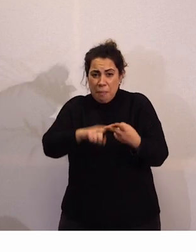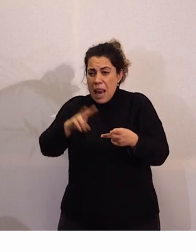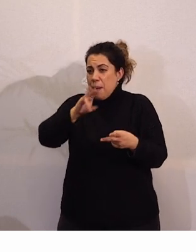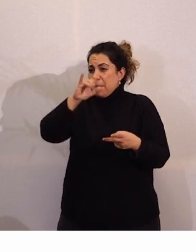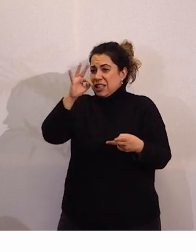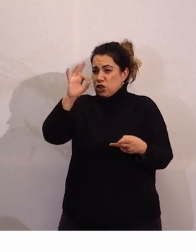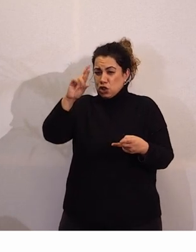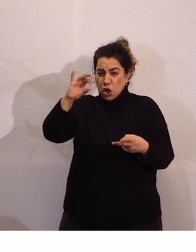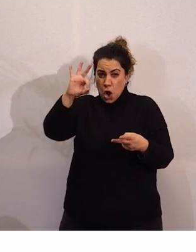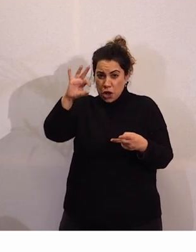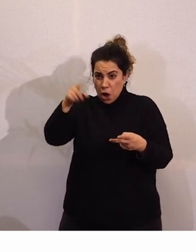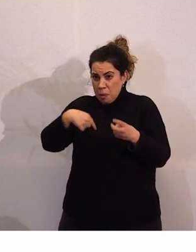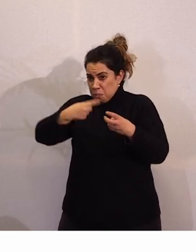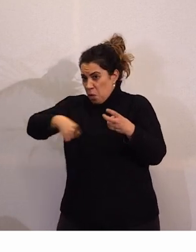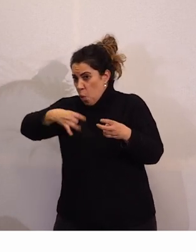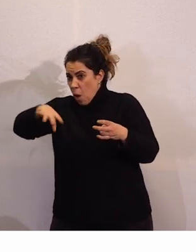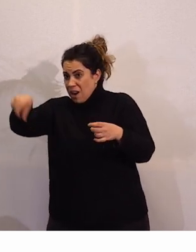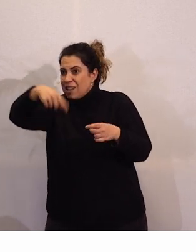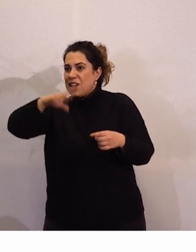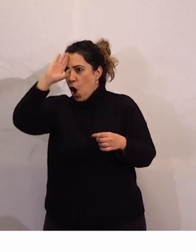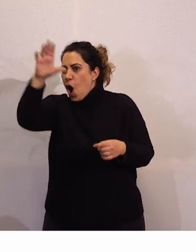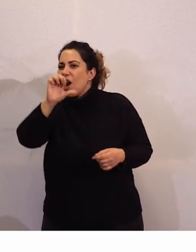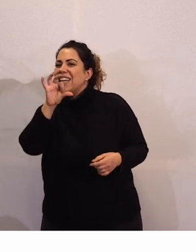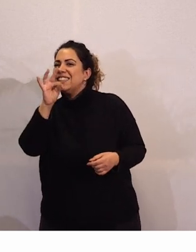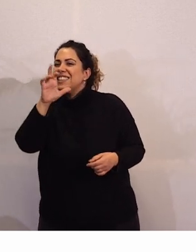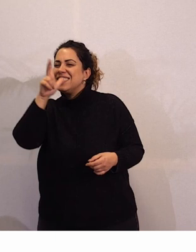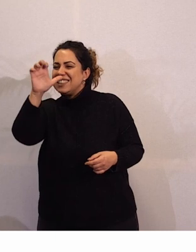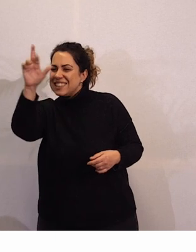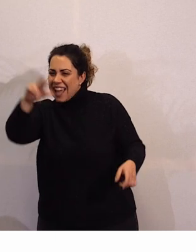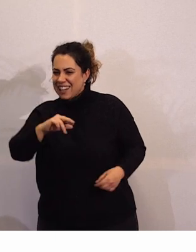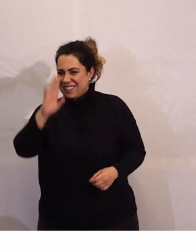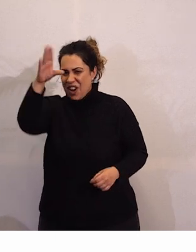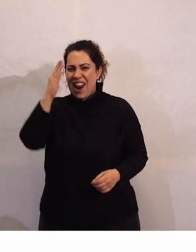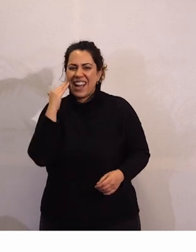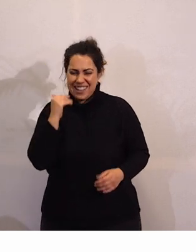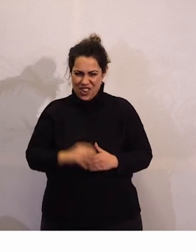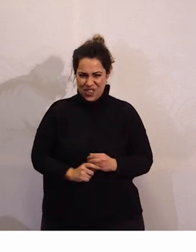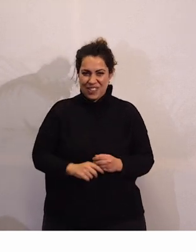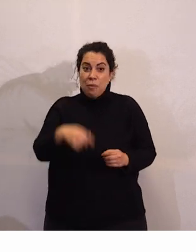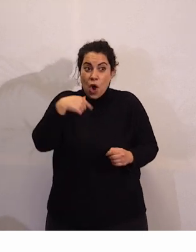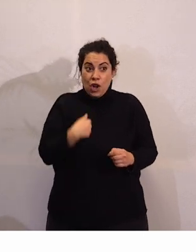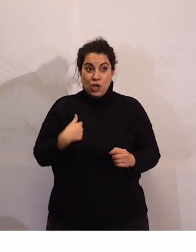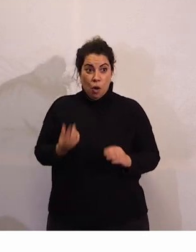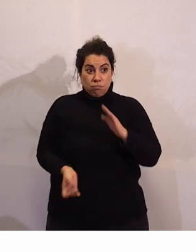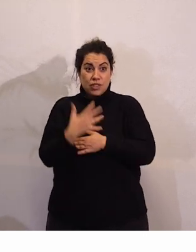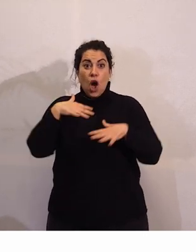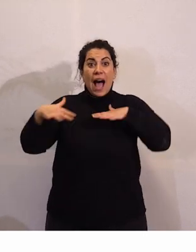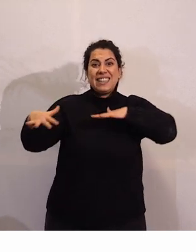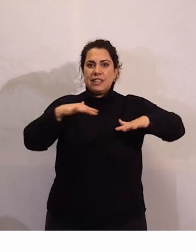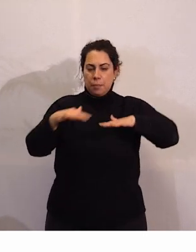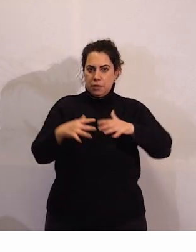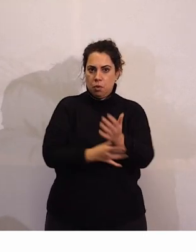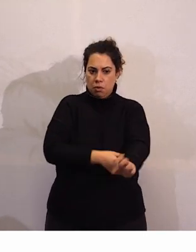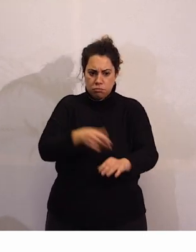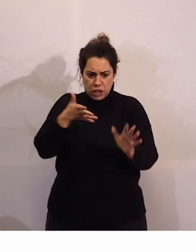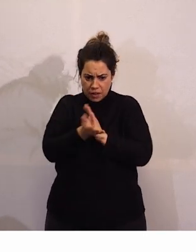aquí hola Esther hola cariño vengo del del activismo es decir yo vengo de estar